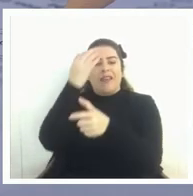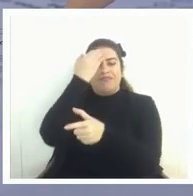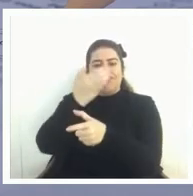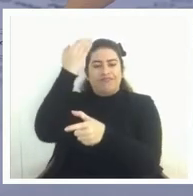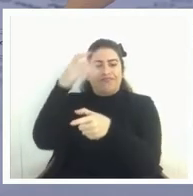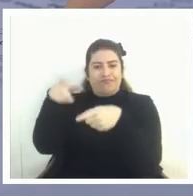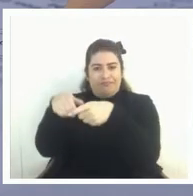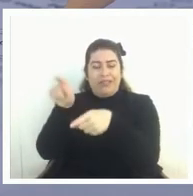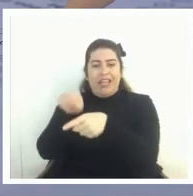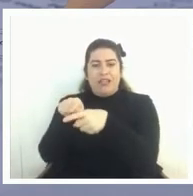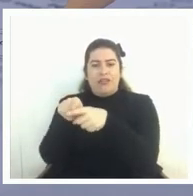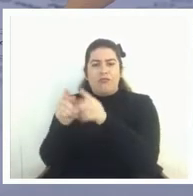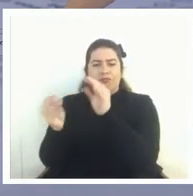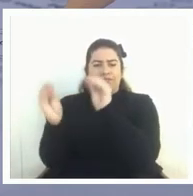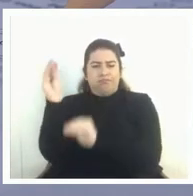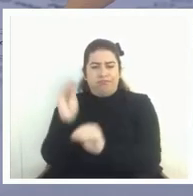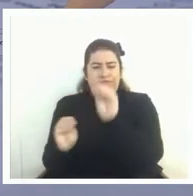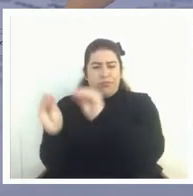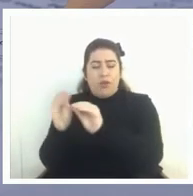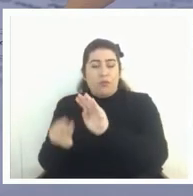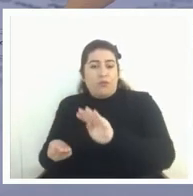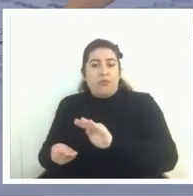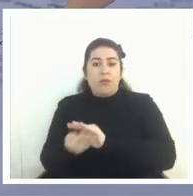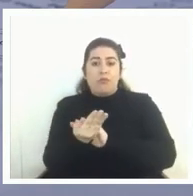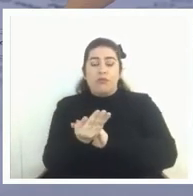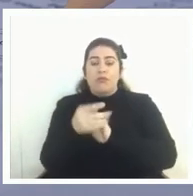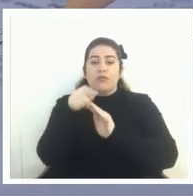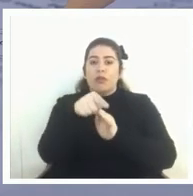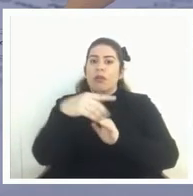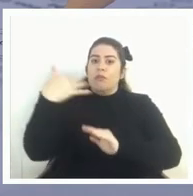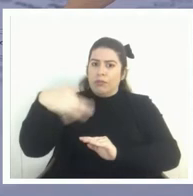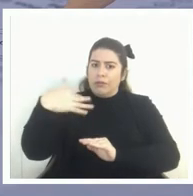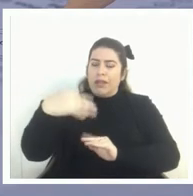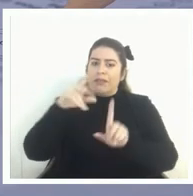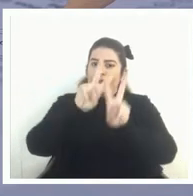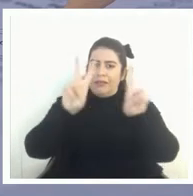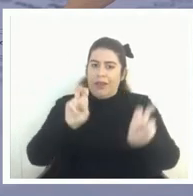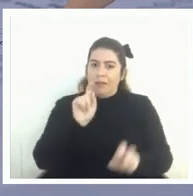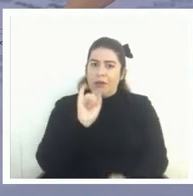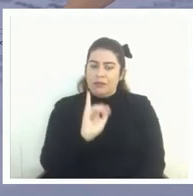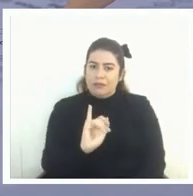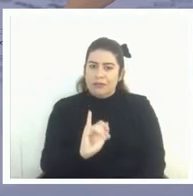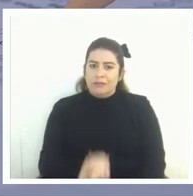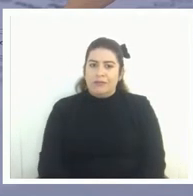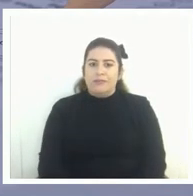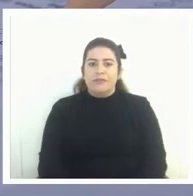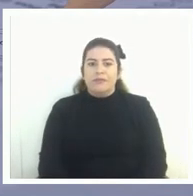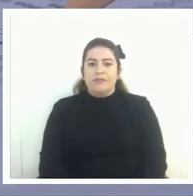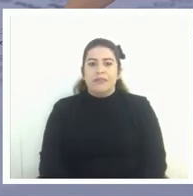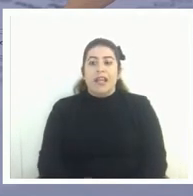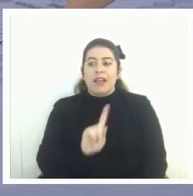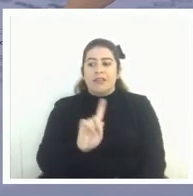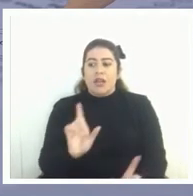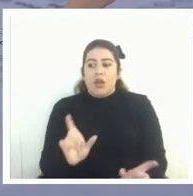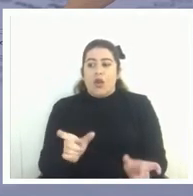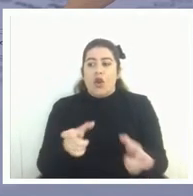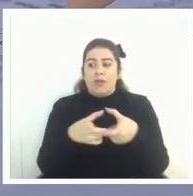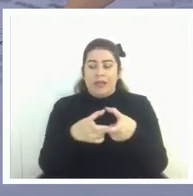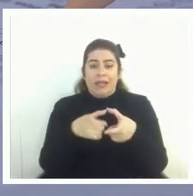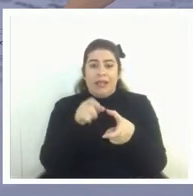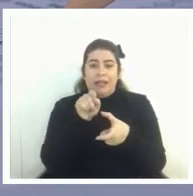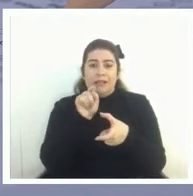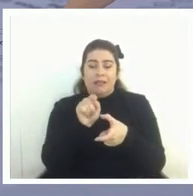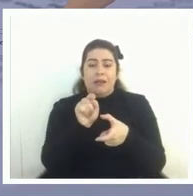propuso cosas extraordinariamente importantes y en ese comité que era primero de